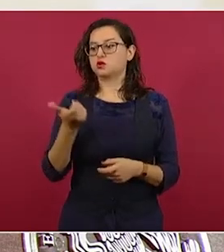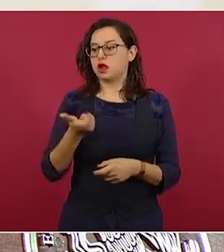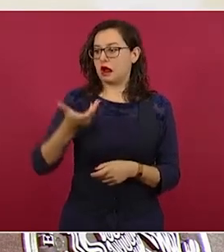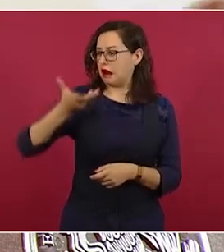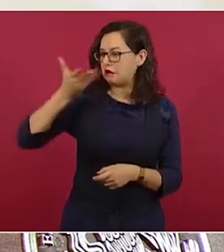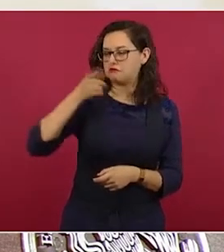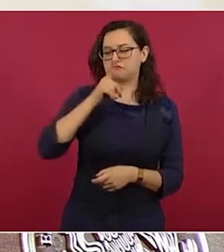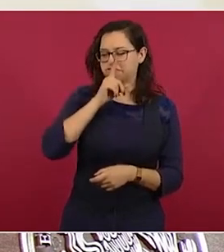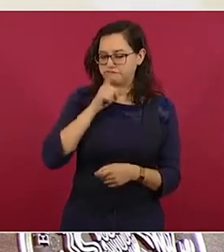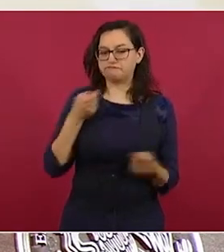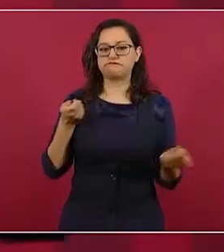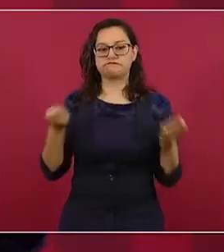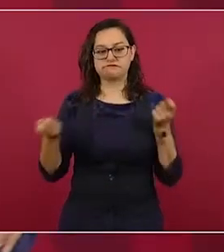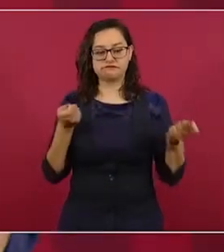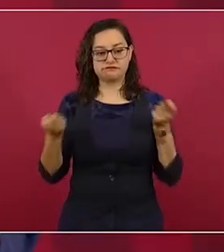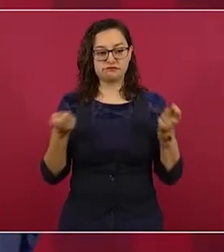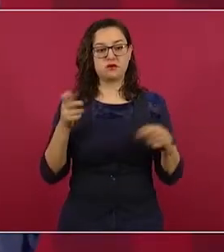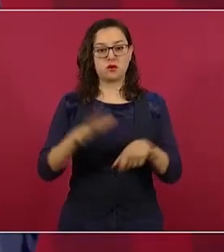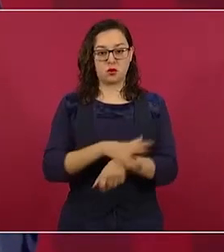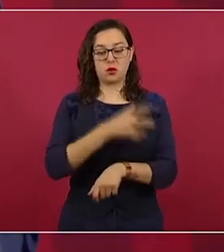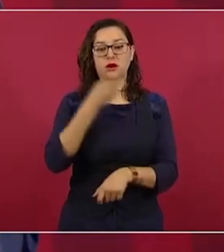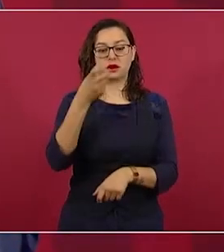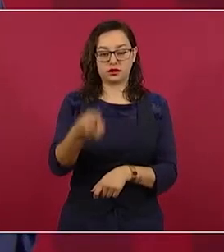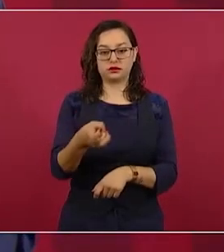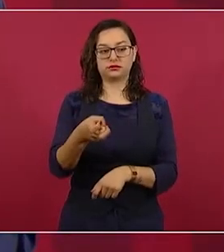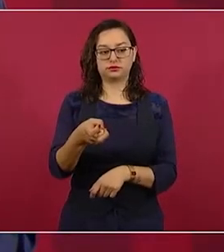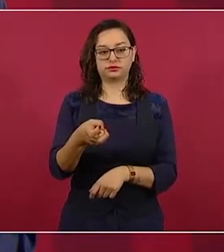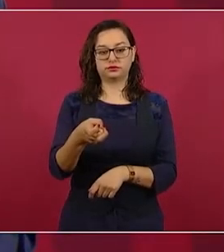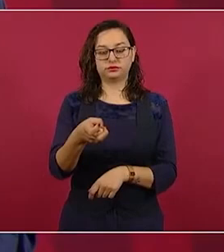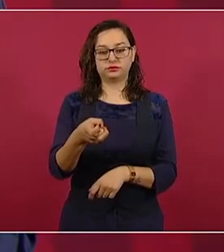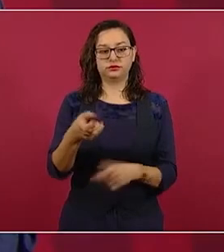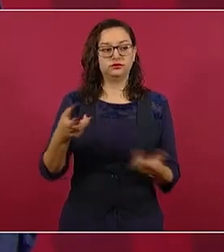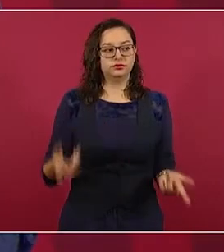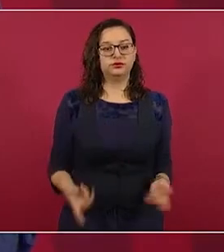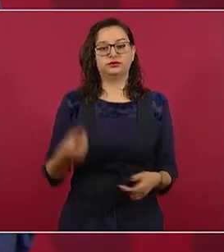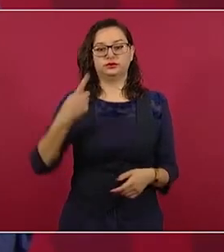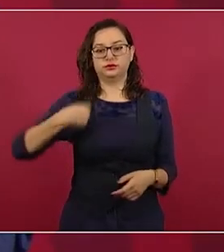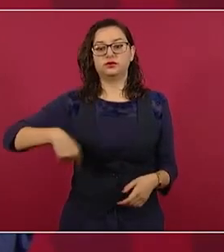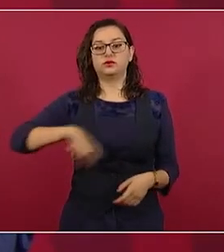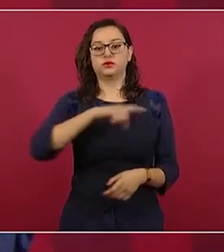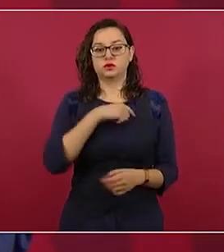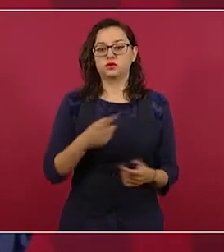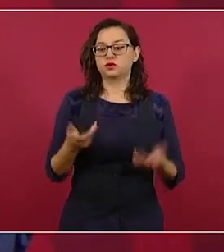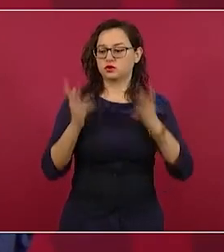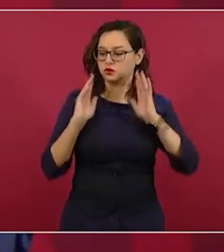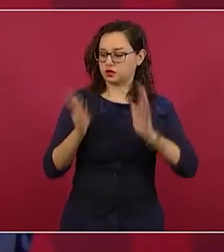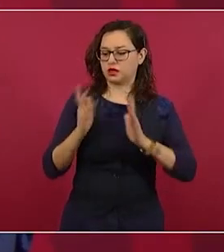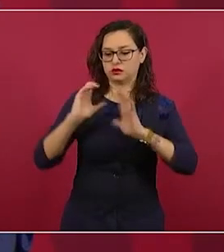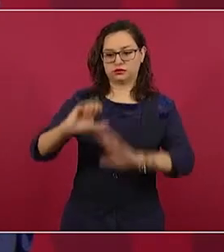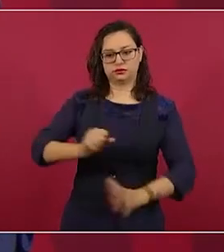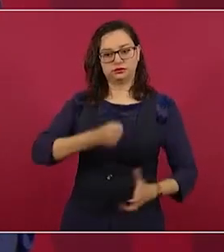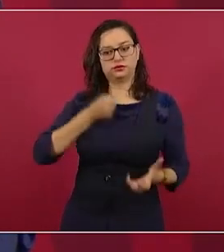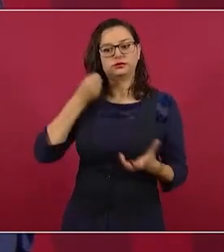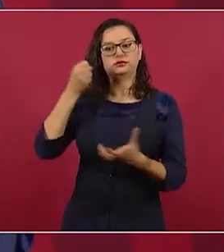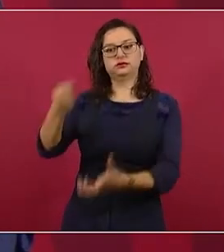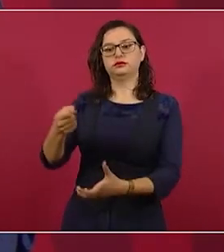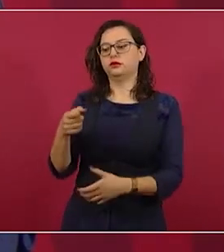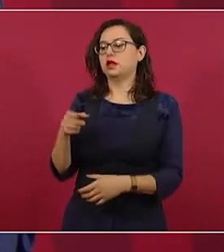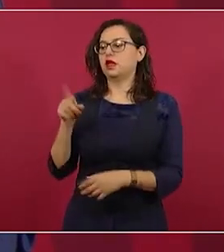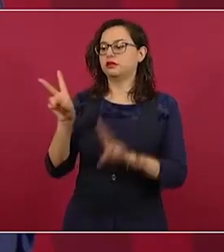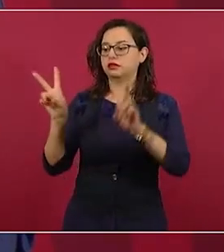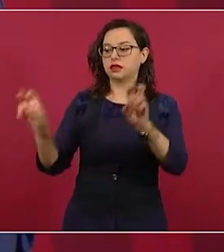Por eso que hicimos, porque ya estamos invirtiendo en la modernización de las